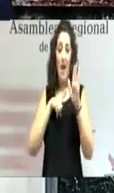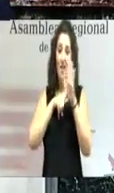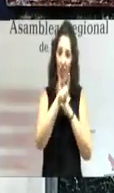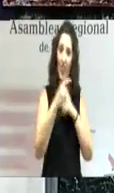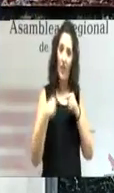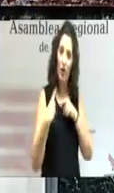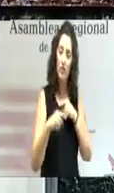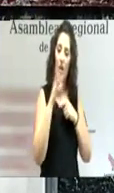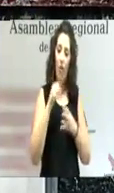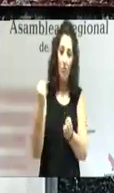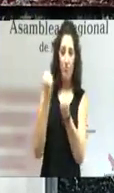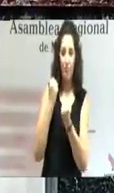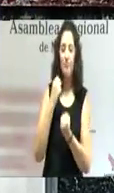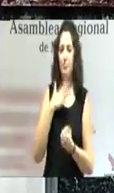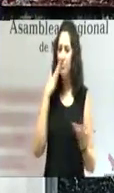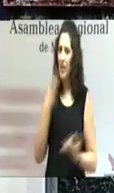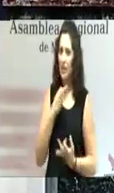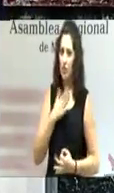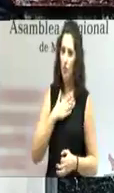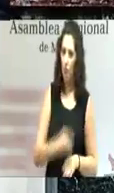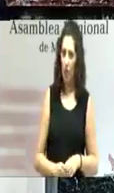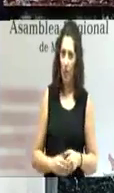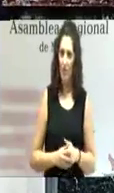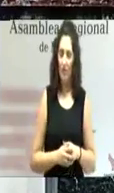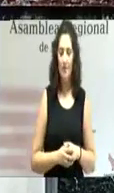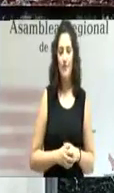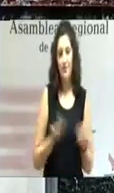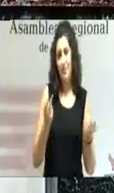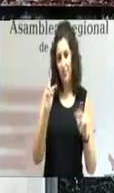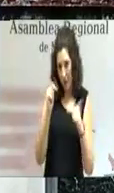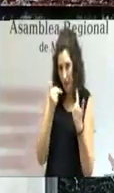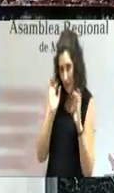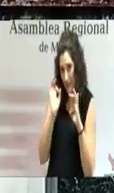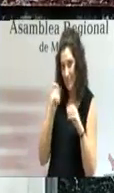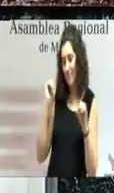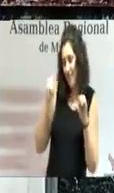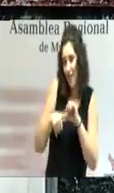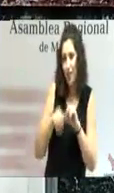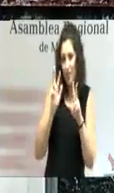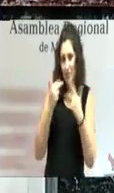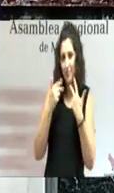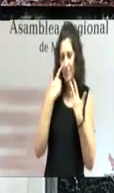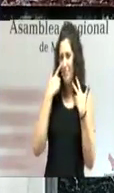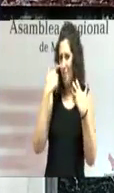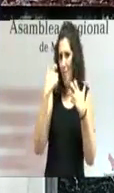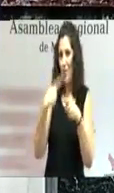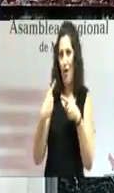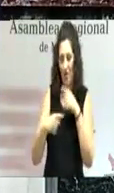fundamentalmente en este último año, que permítanme que lo resalte, han sido notables.